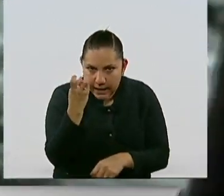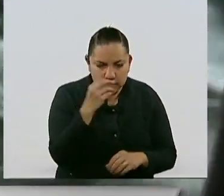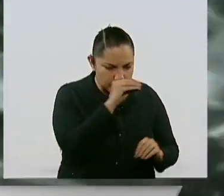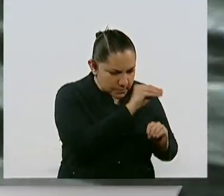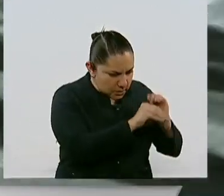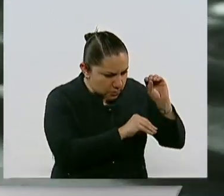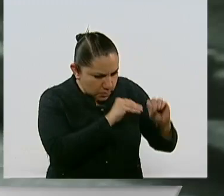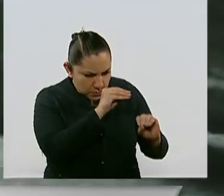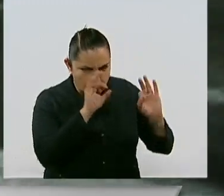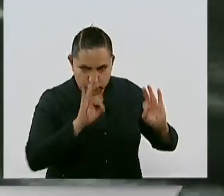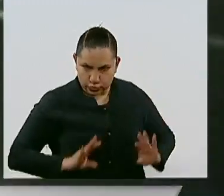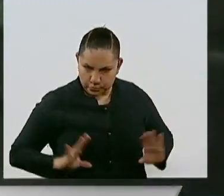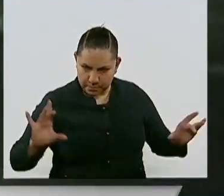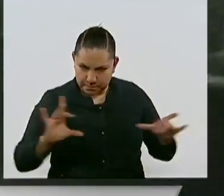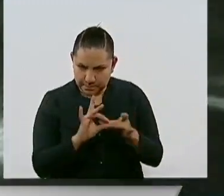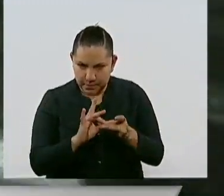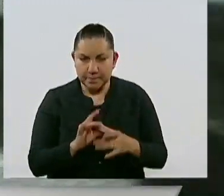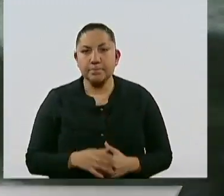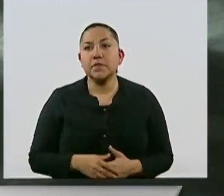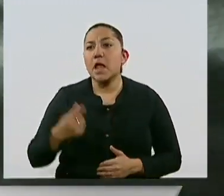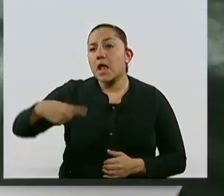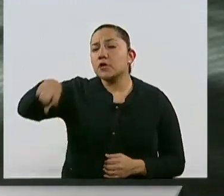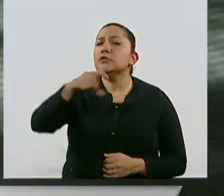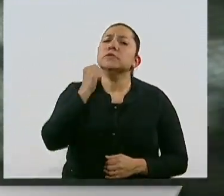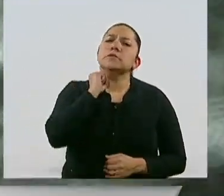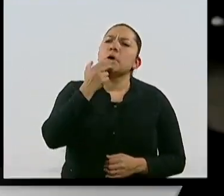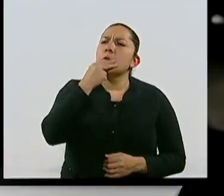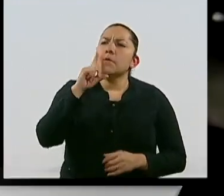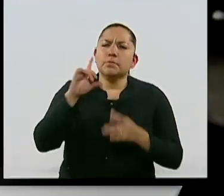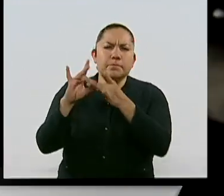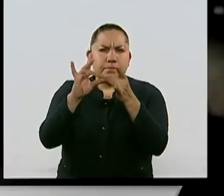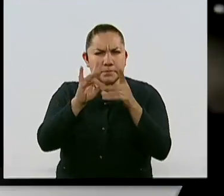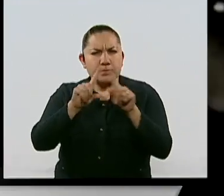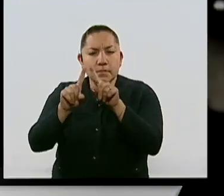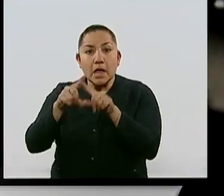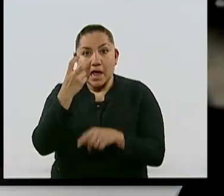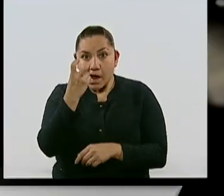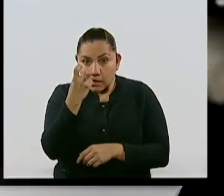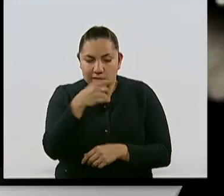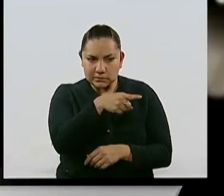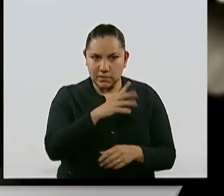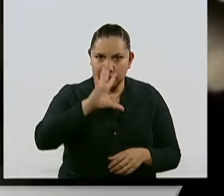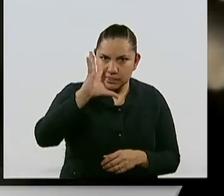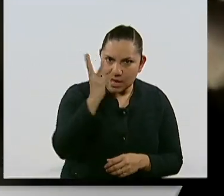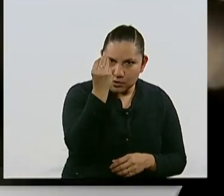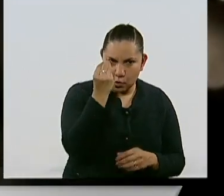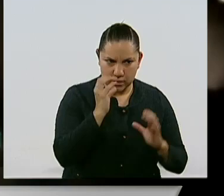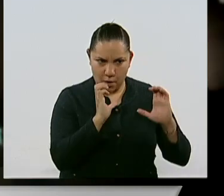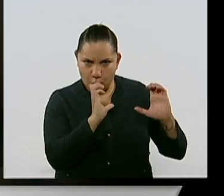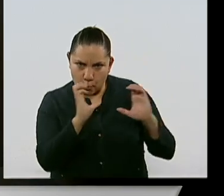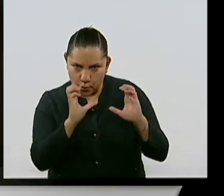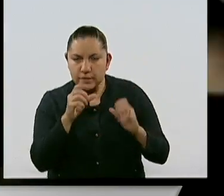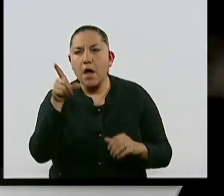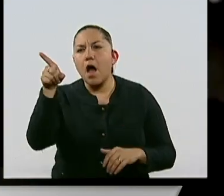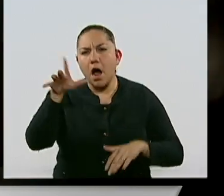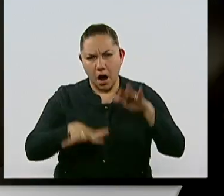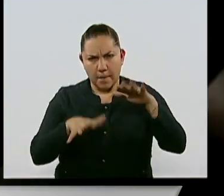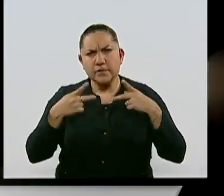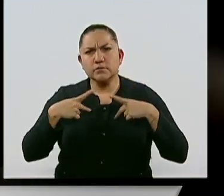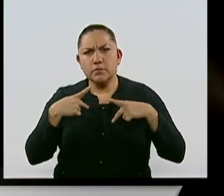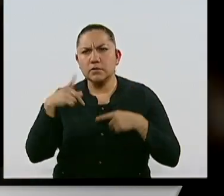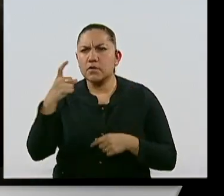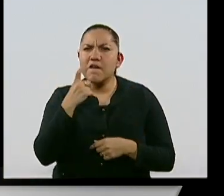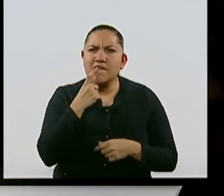la necesidad de hacer uso de las tecnologías para erradicar este delito y evitar que los traficantes utilicen las fronteras para el